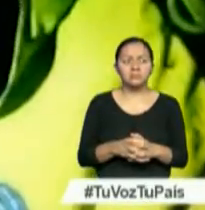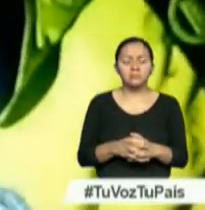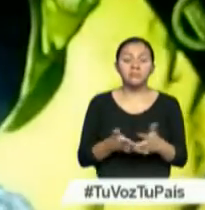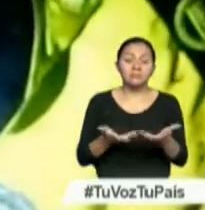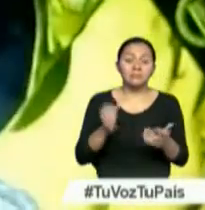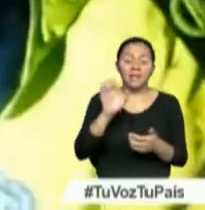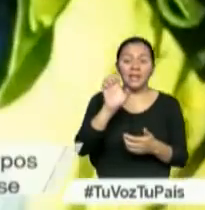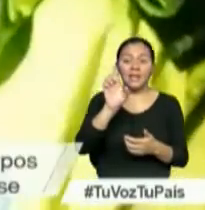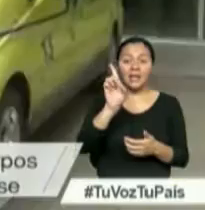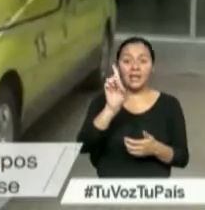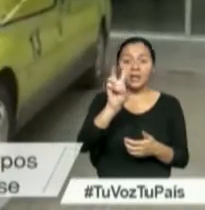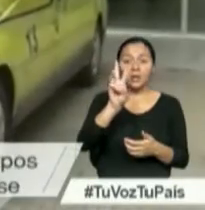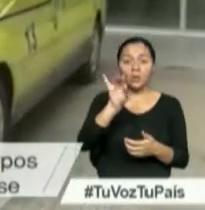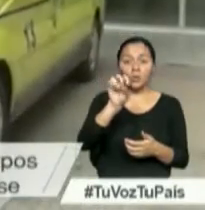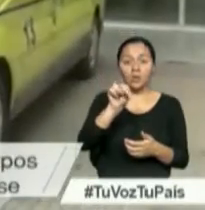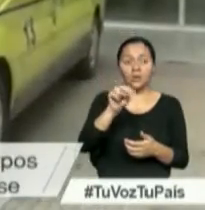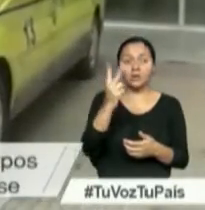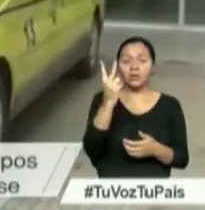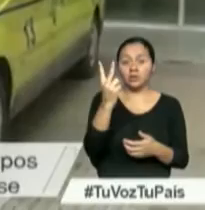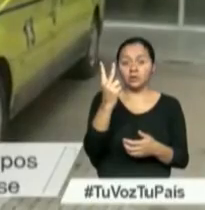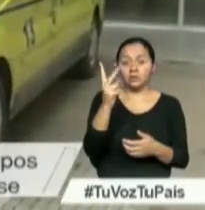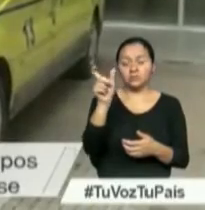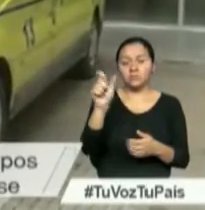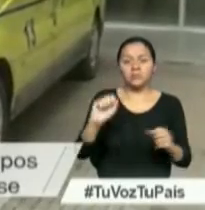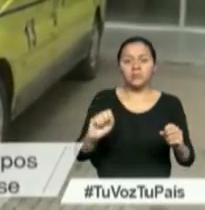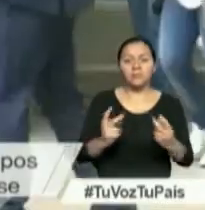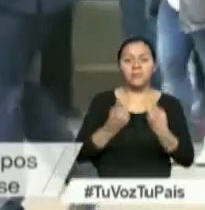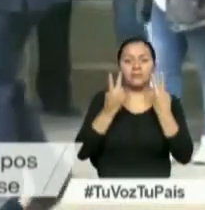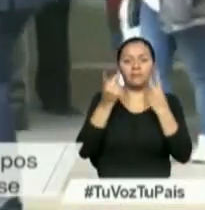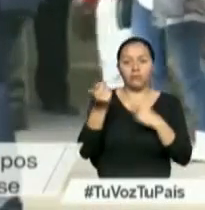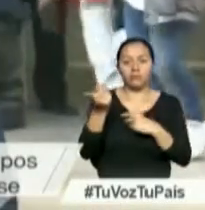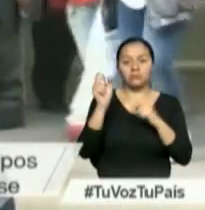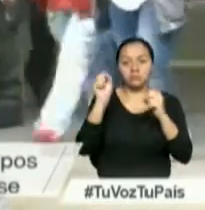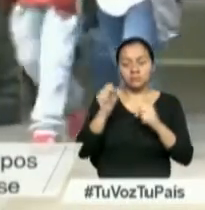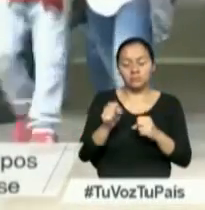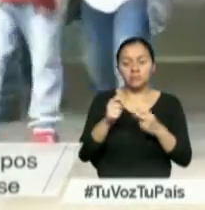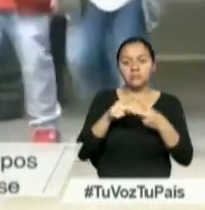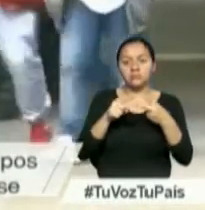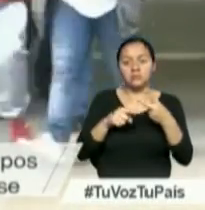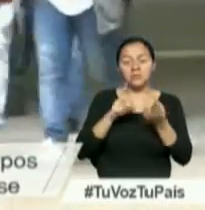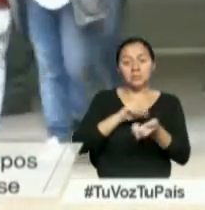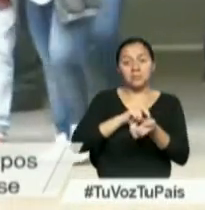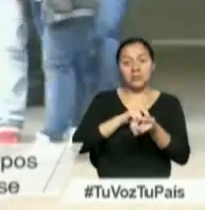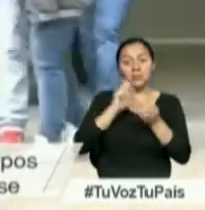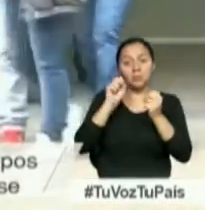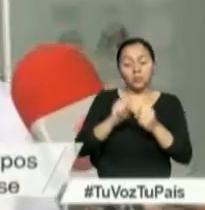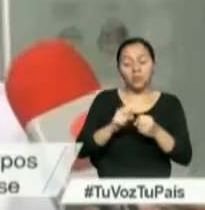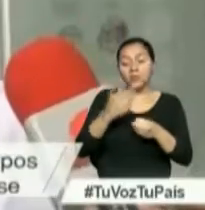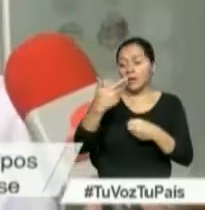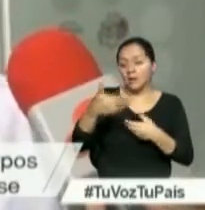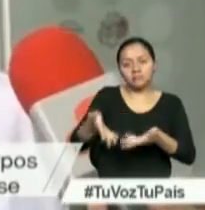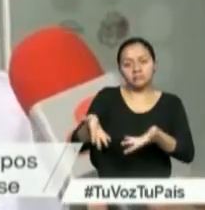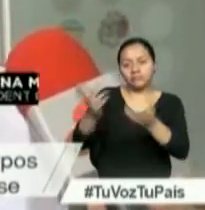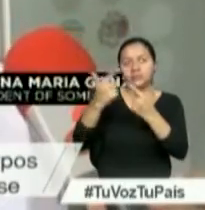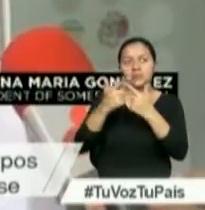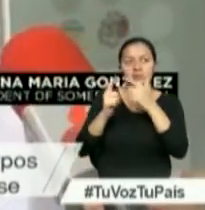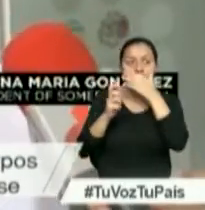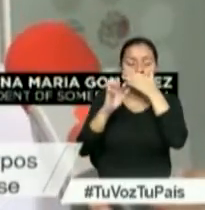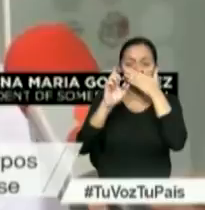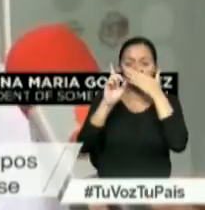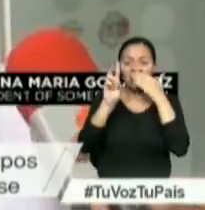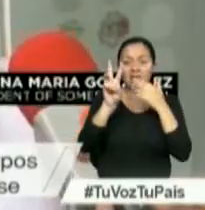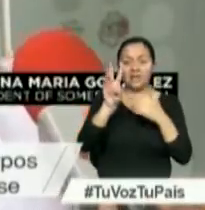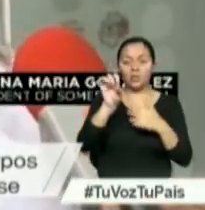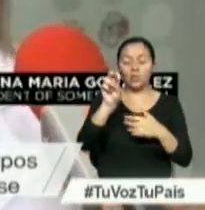Erwin Tumiri es uno de los dos miembros de la tripulación que sobrevivieron. Según los médicos, podría recibir el alta próximamente. Erwin, de pronto